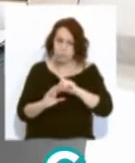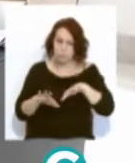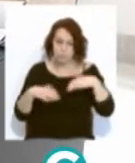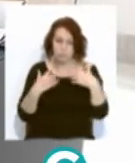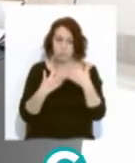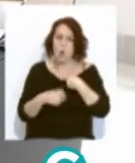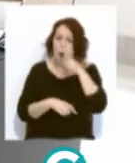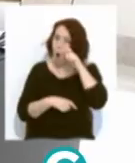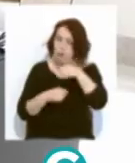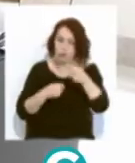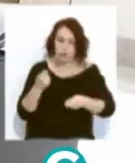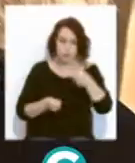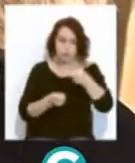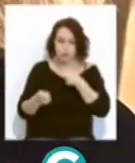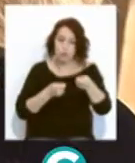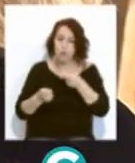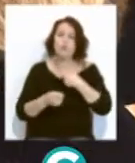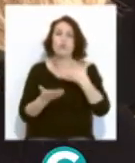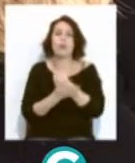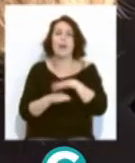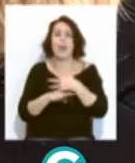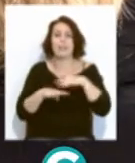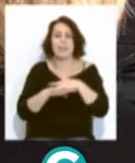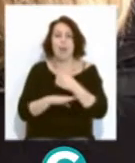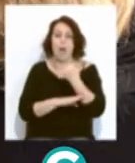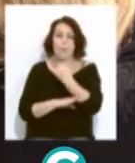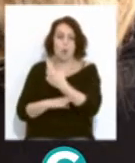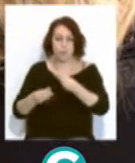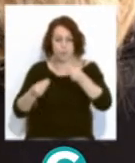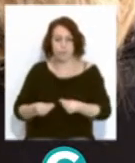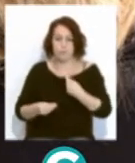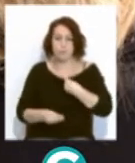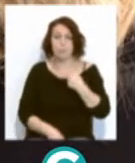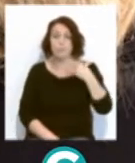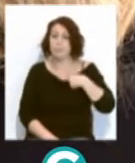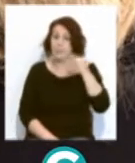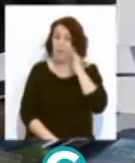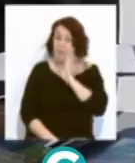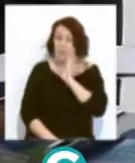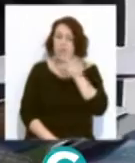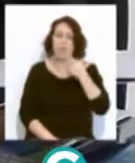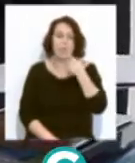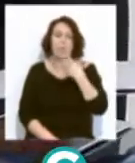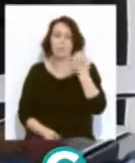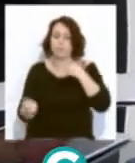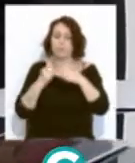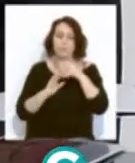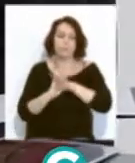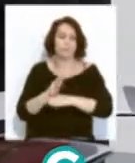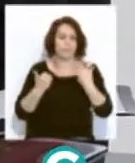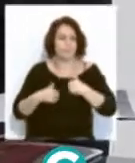los centinelas para consolidar la red de apoyo. Tosar ha señalado que está siendo ya muy efectiva la acción del programa.